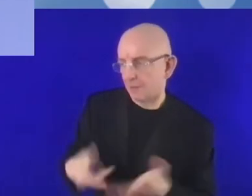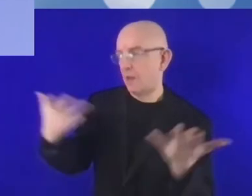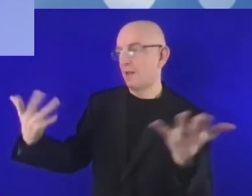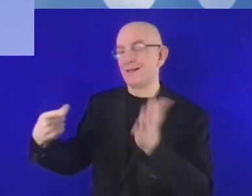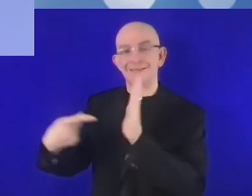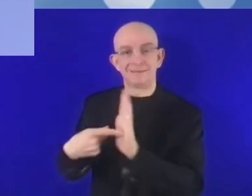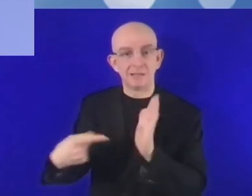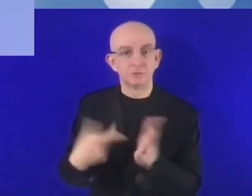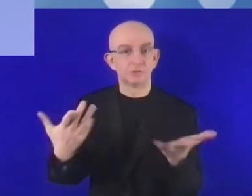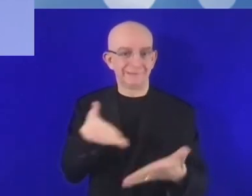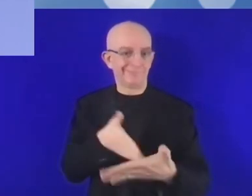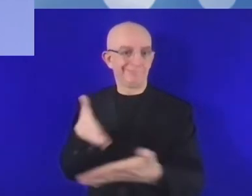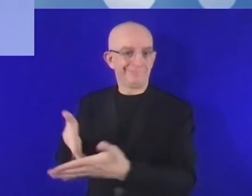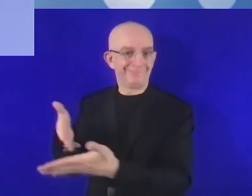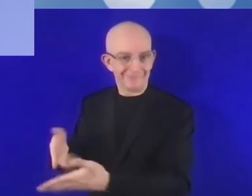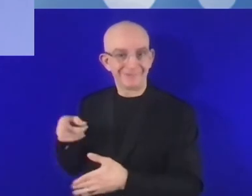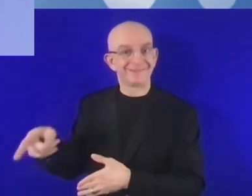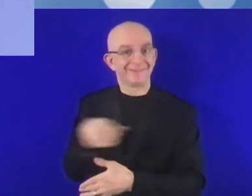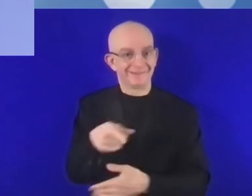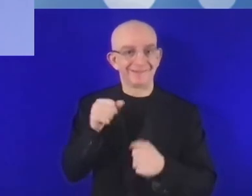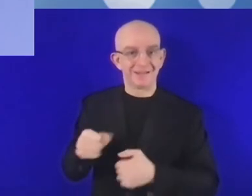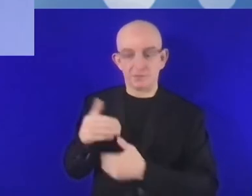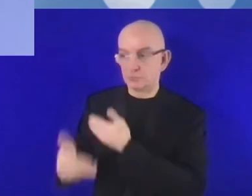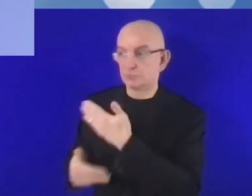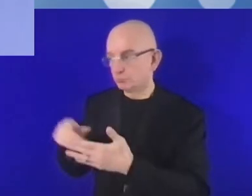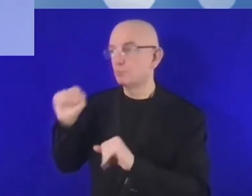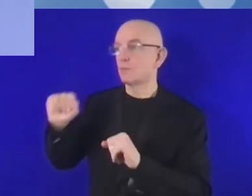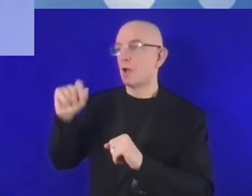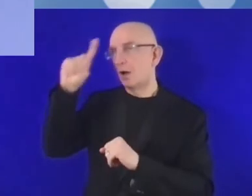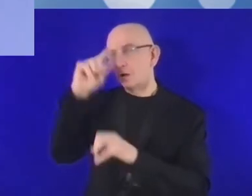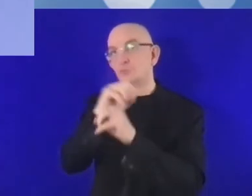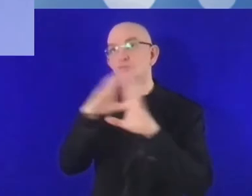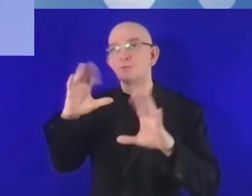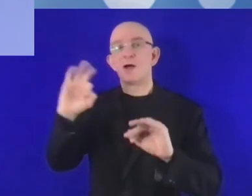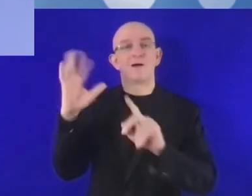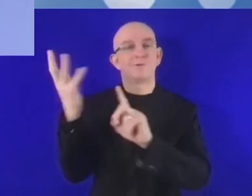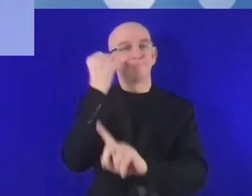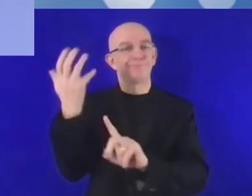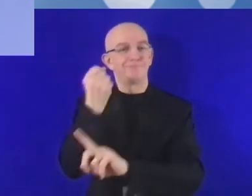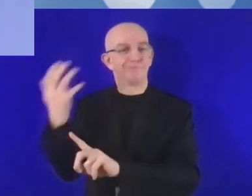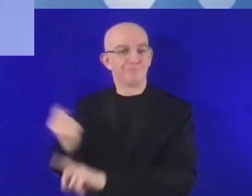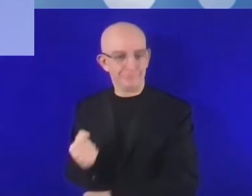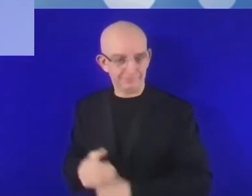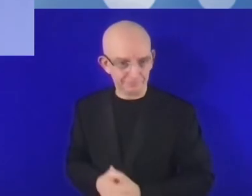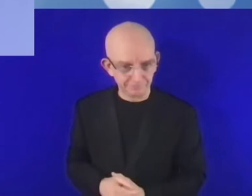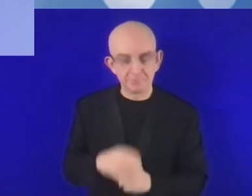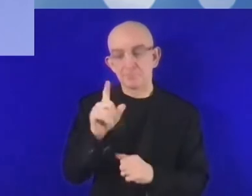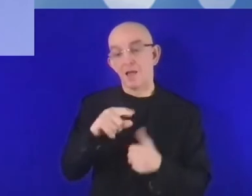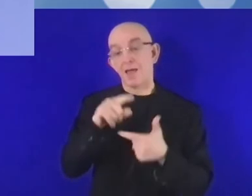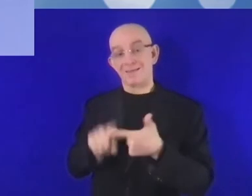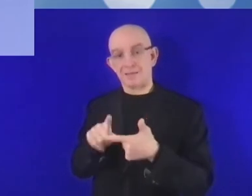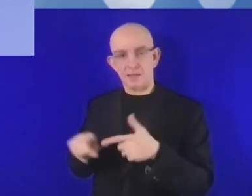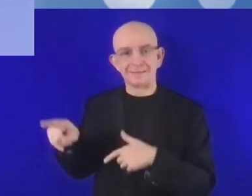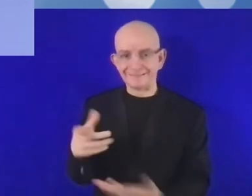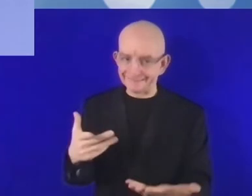financieros y también otros desafíos, otros problemas que afrontan los empresarios en el camino hacia la realización de sus